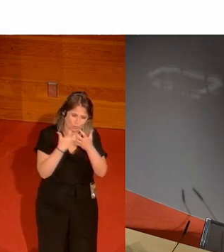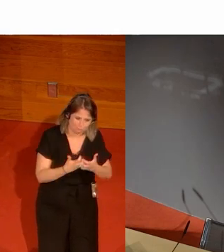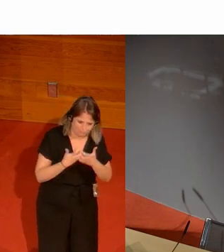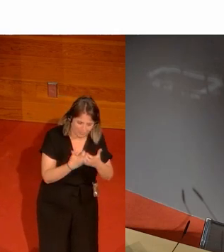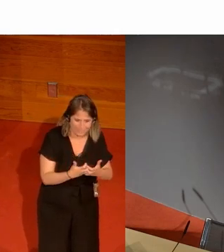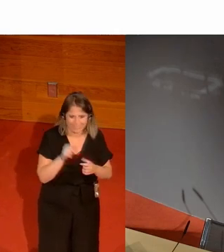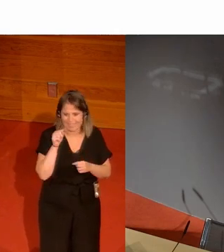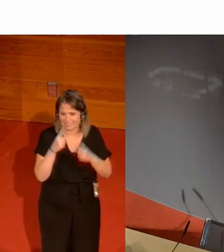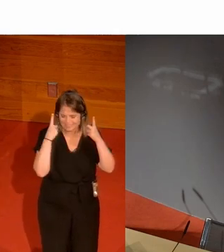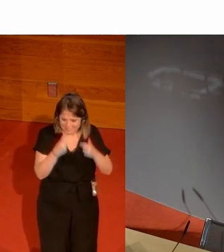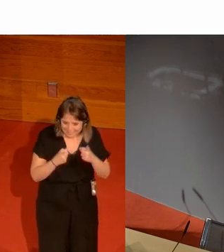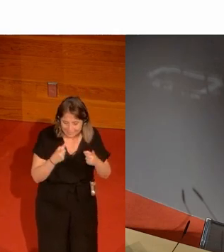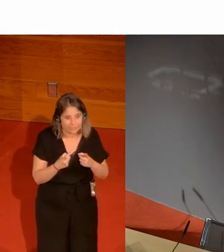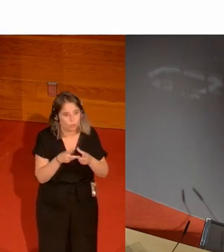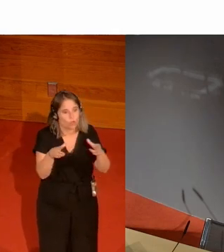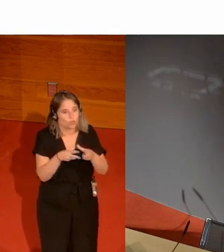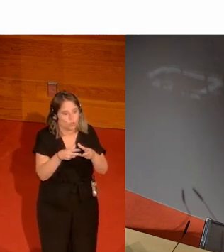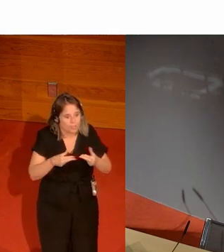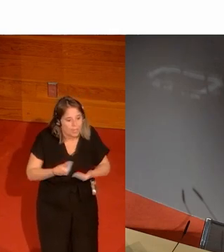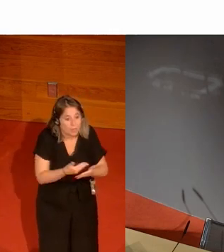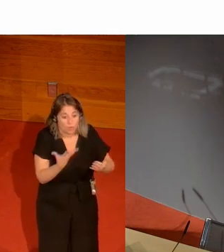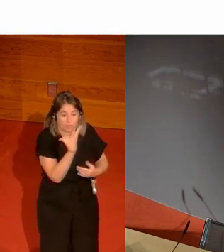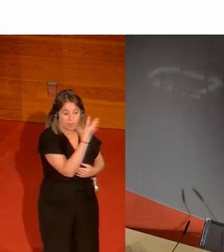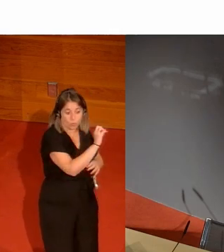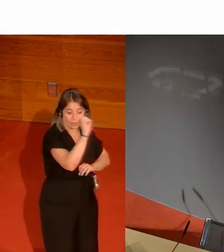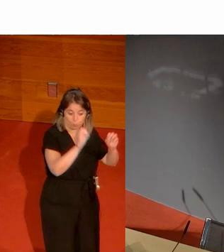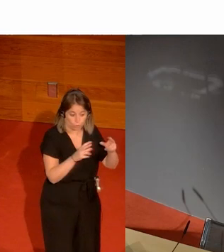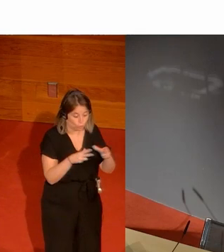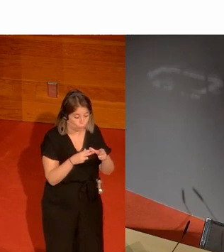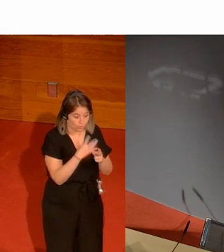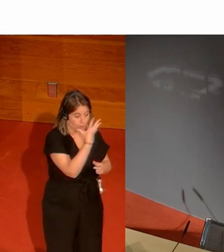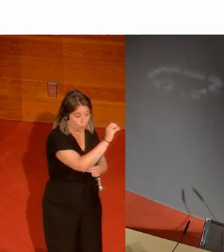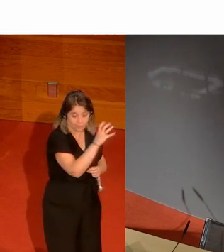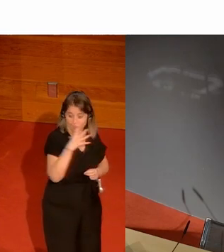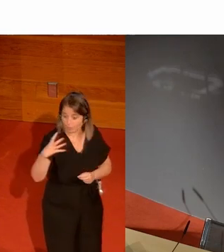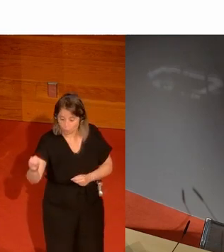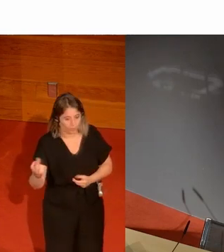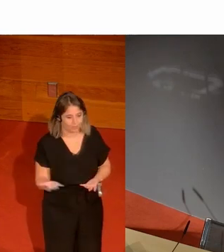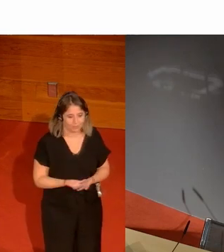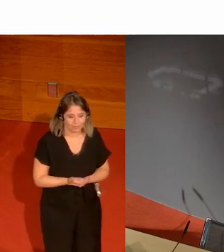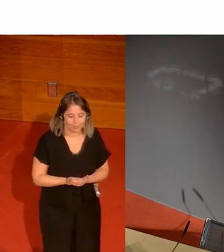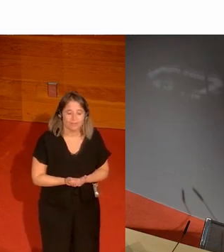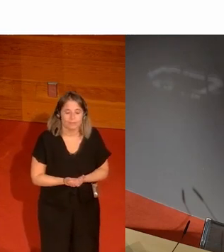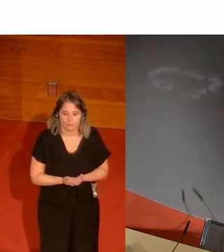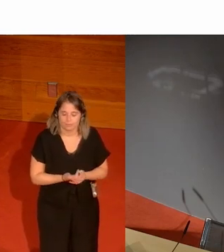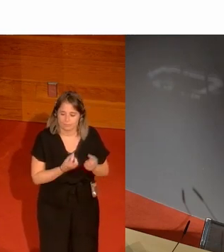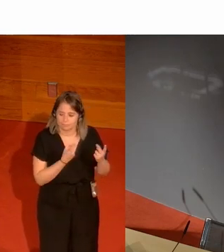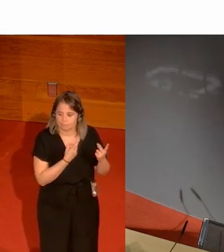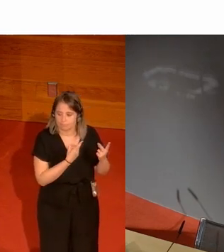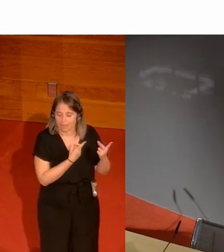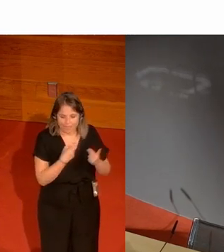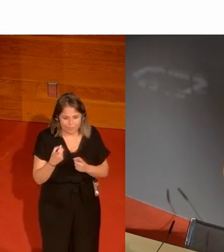tratamos de estar ahí de aportar lo mejor a la sociedad que somos el 50% de la sociedad y de que y de que hace falta